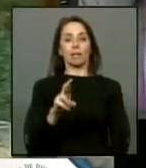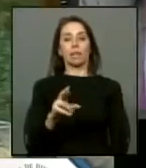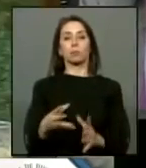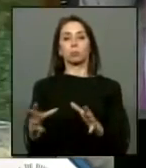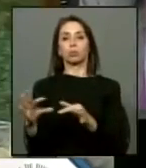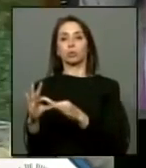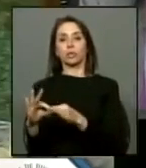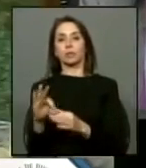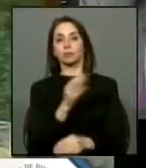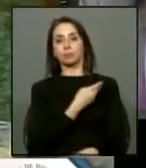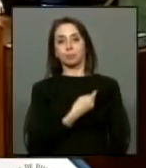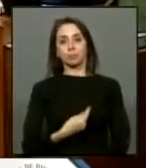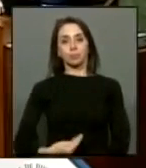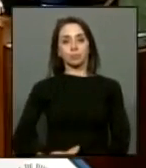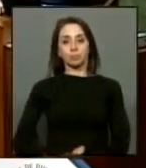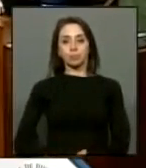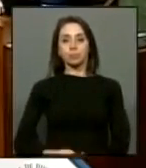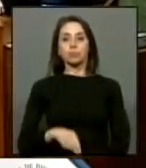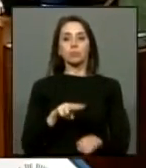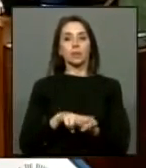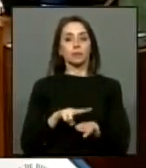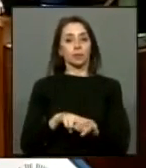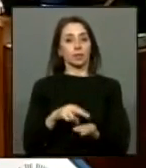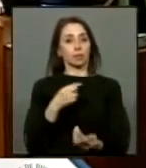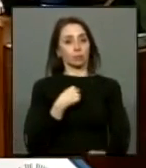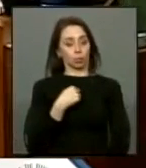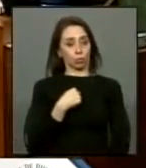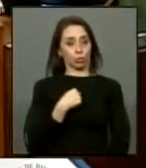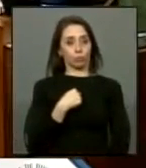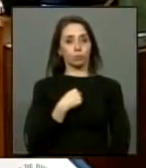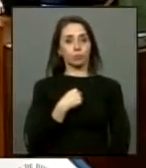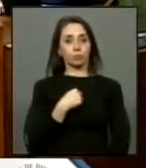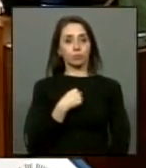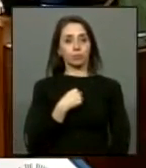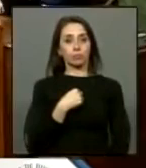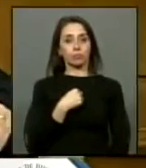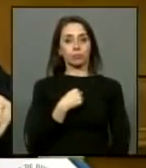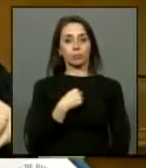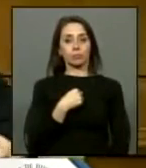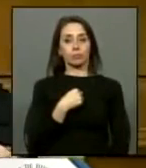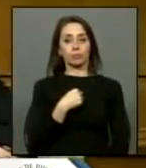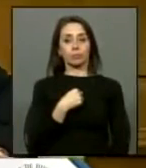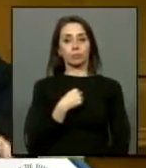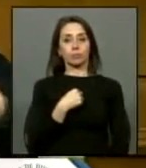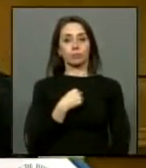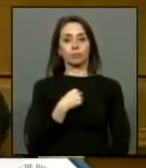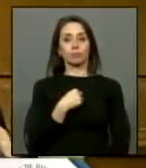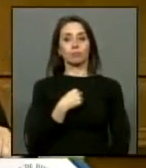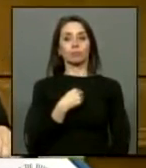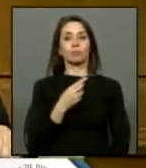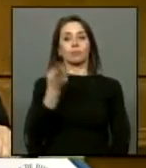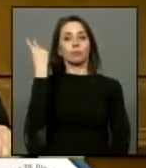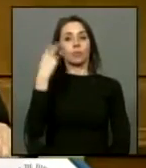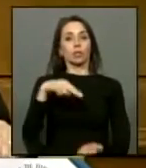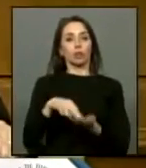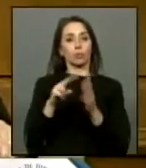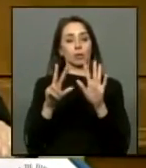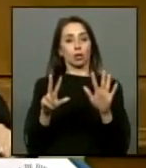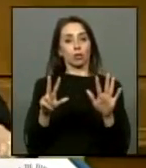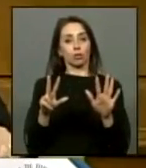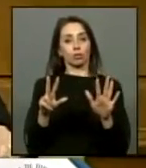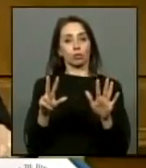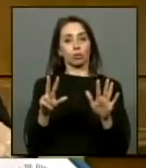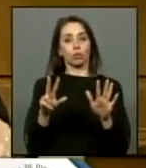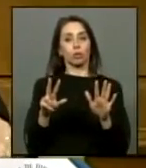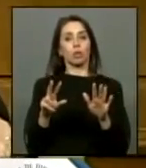gracias presidente la verdad es que me tocó a mí la un poco ingrata labor en el año 2008 de recibir